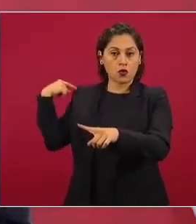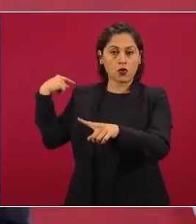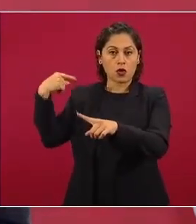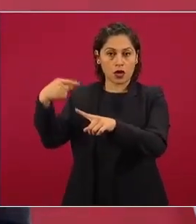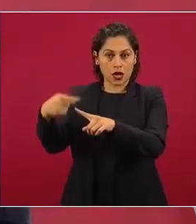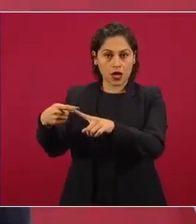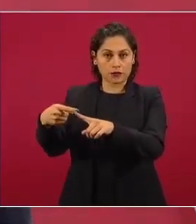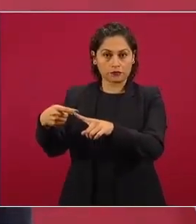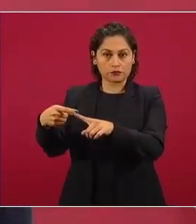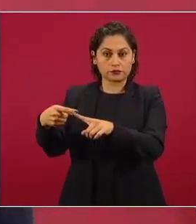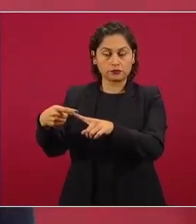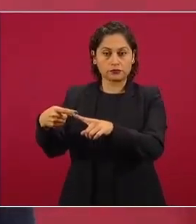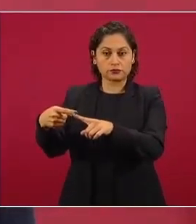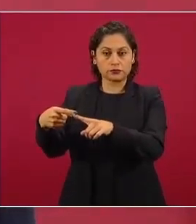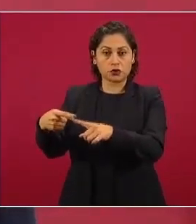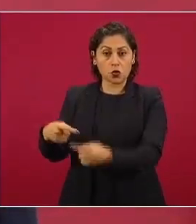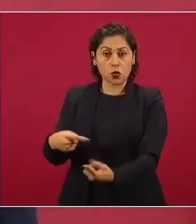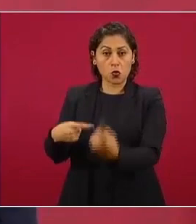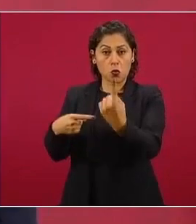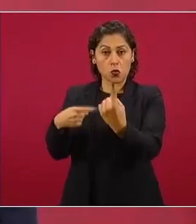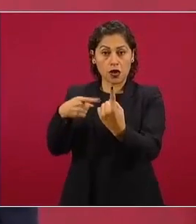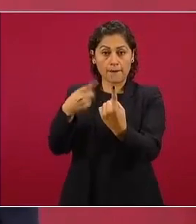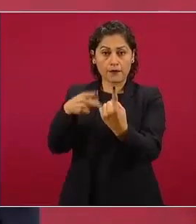a toda una institución